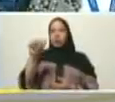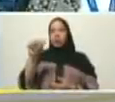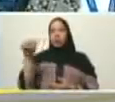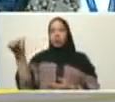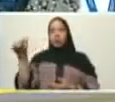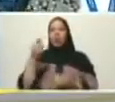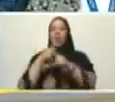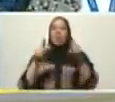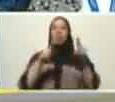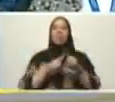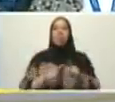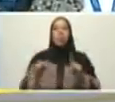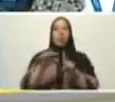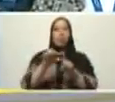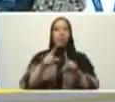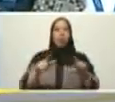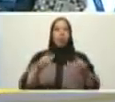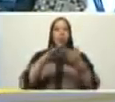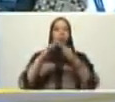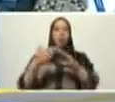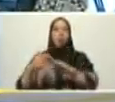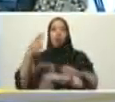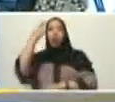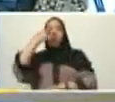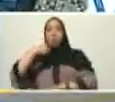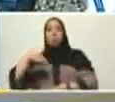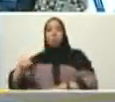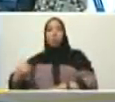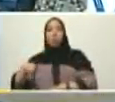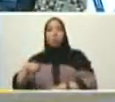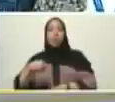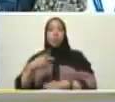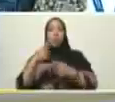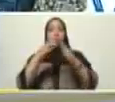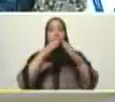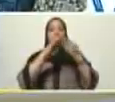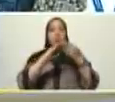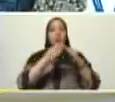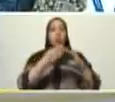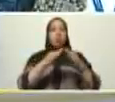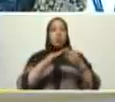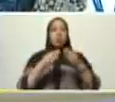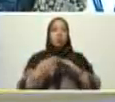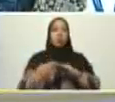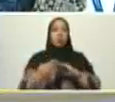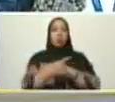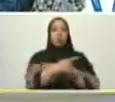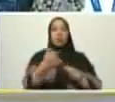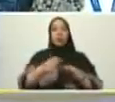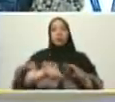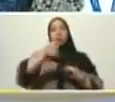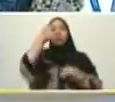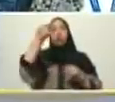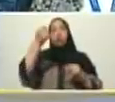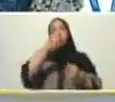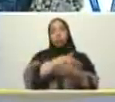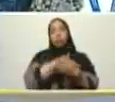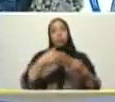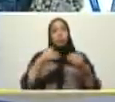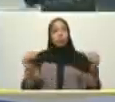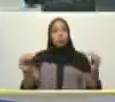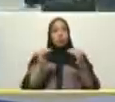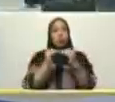Propatria Lomas de Curumo Lomas de Propatria lo que es igual no es trampa ¿verdad?